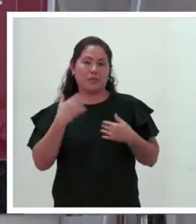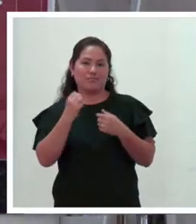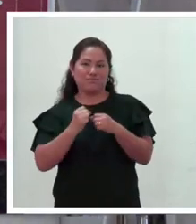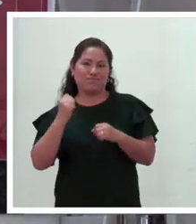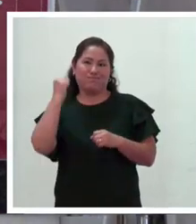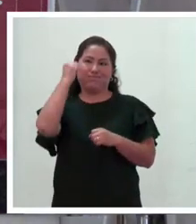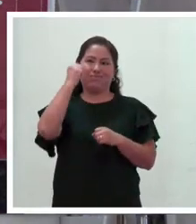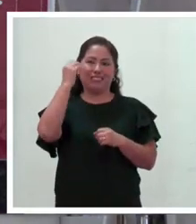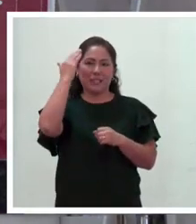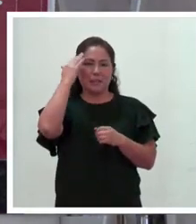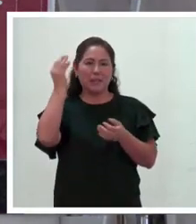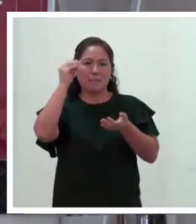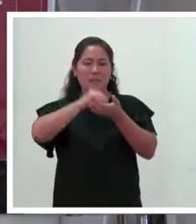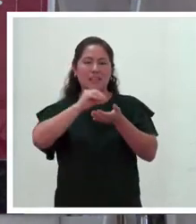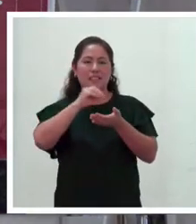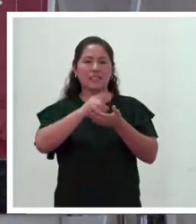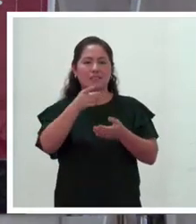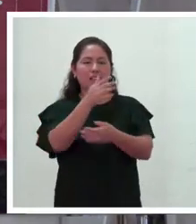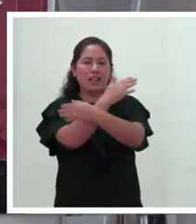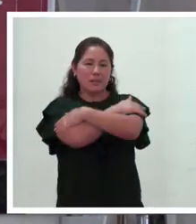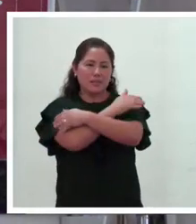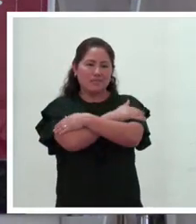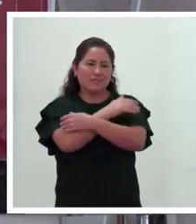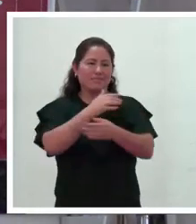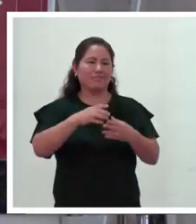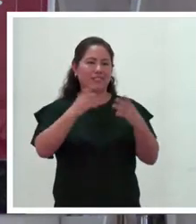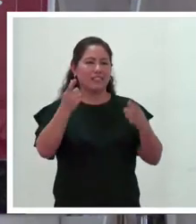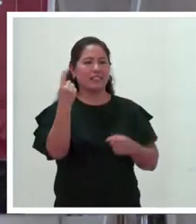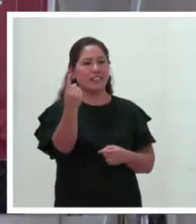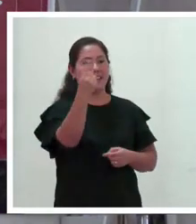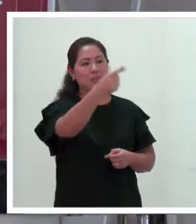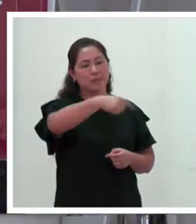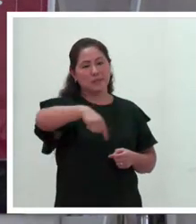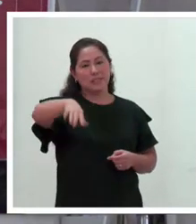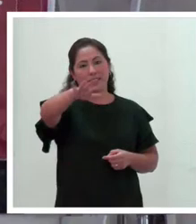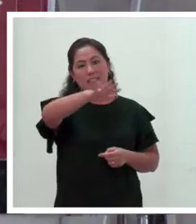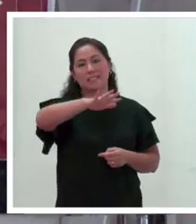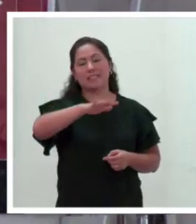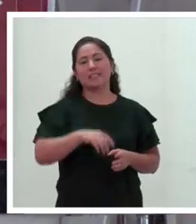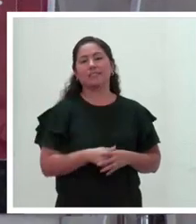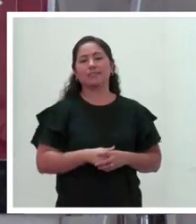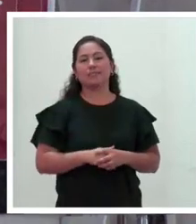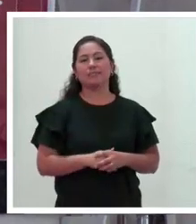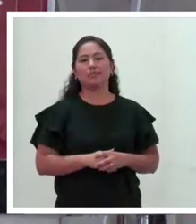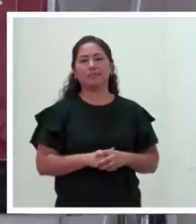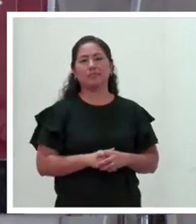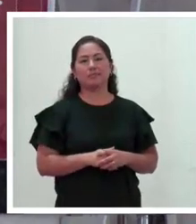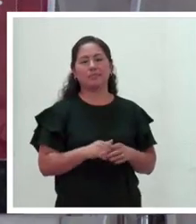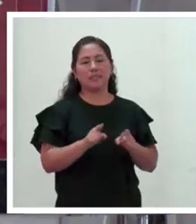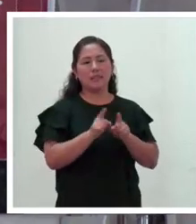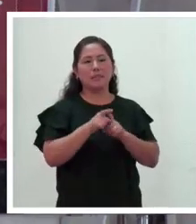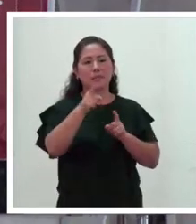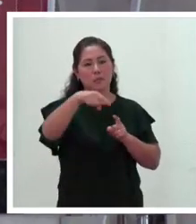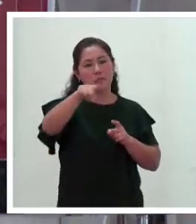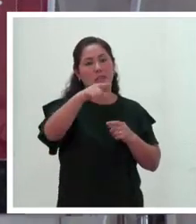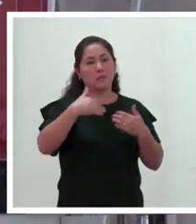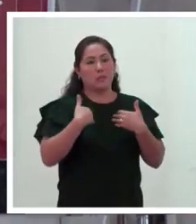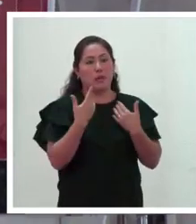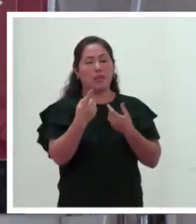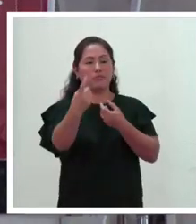Entonces, un abrazo inmenso a cada una de ustedes y a los varoncitos también. También agradecer su participación